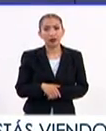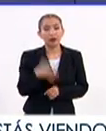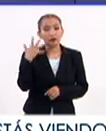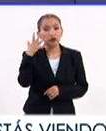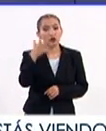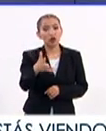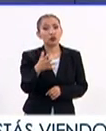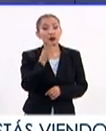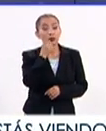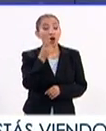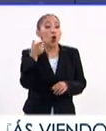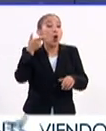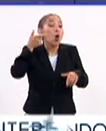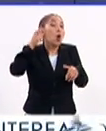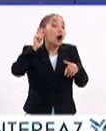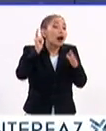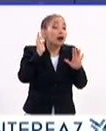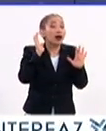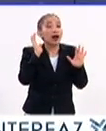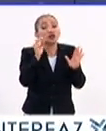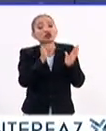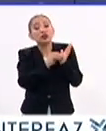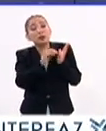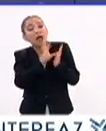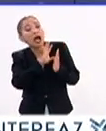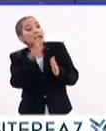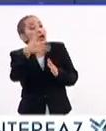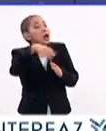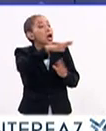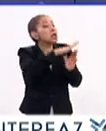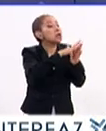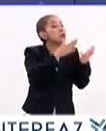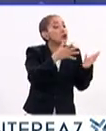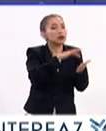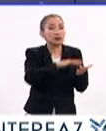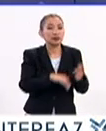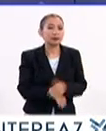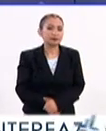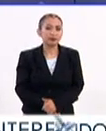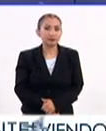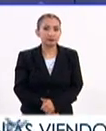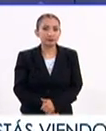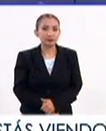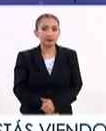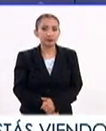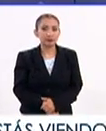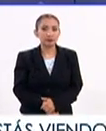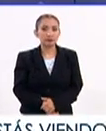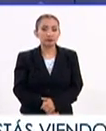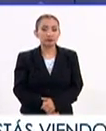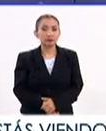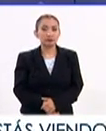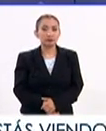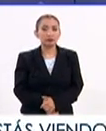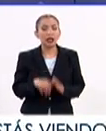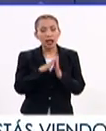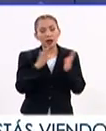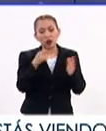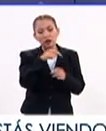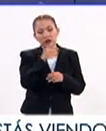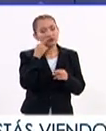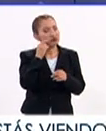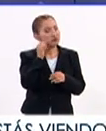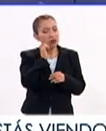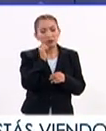día de mañana no digamos, ojalá, ojalá todavía hay libros impresos que se leen, todavía hay libros, ojalá, porque el libro finalmente